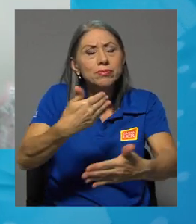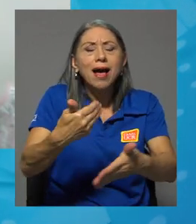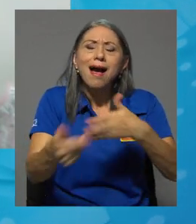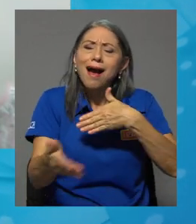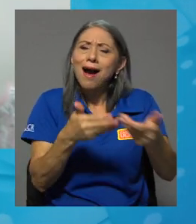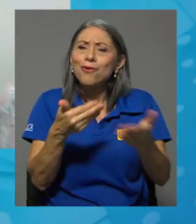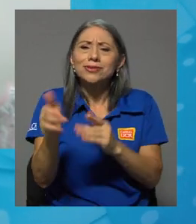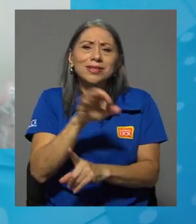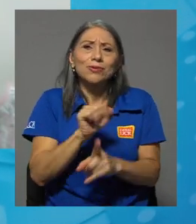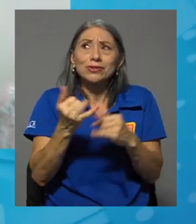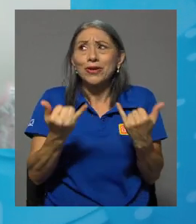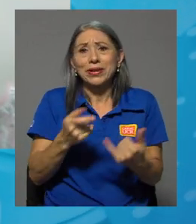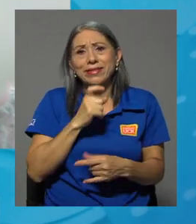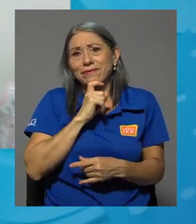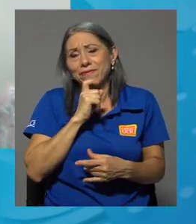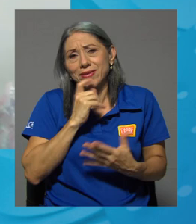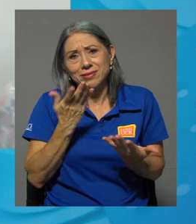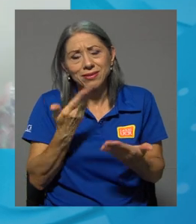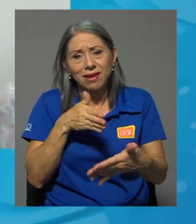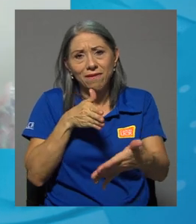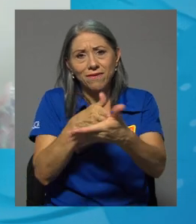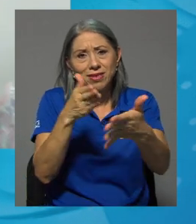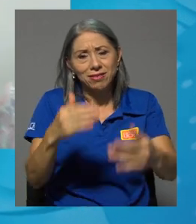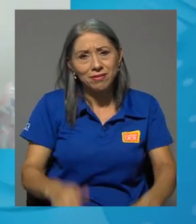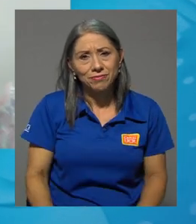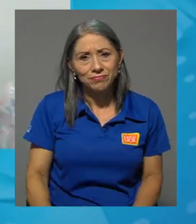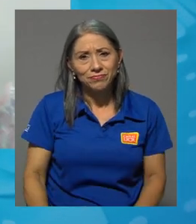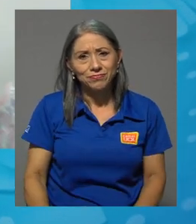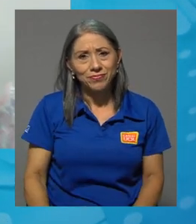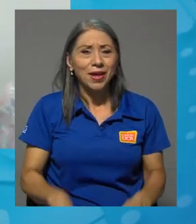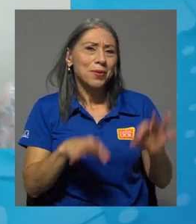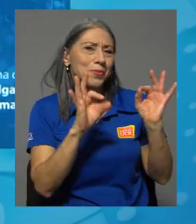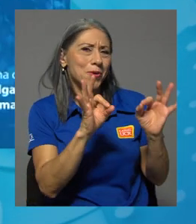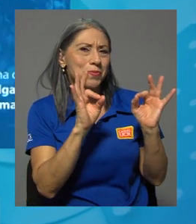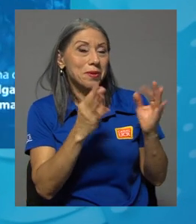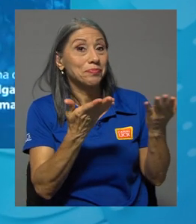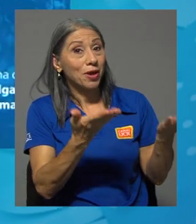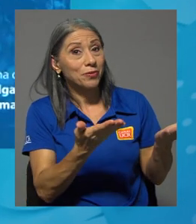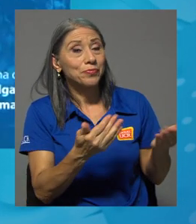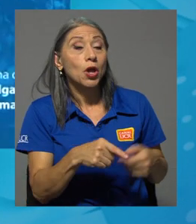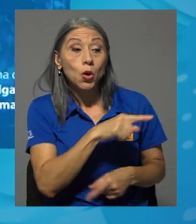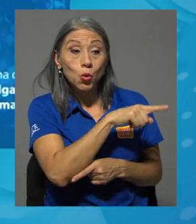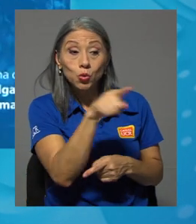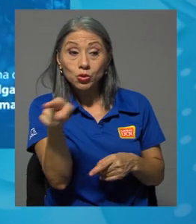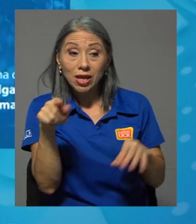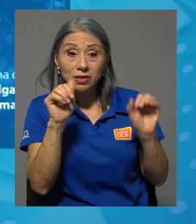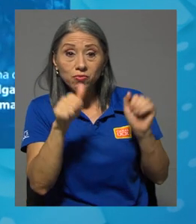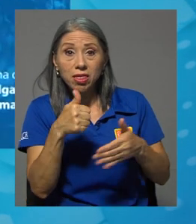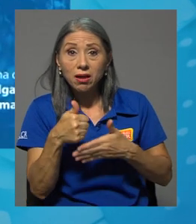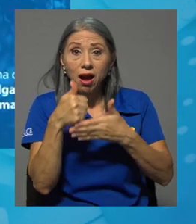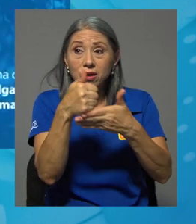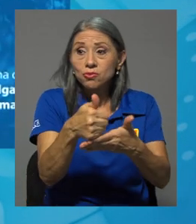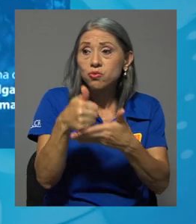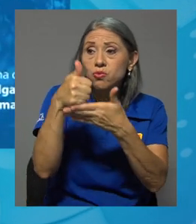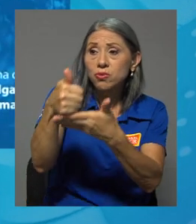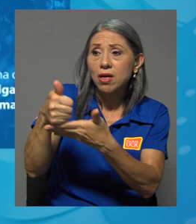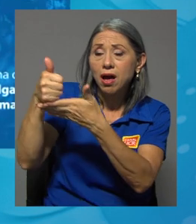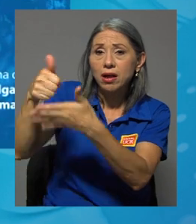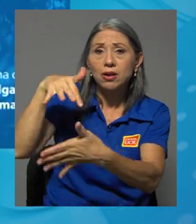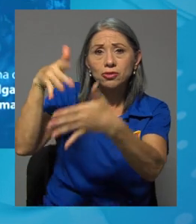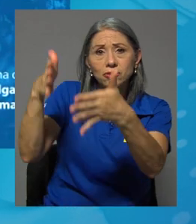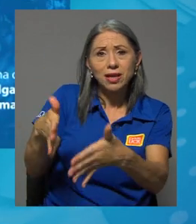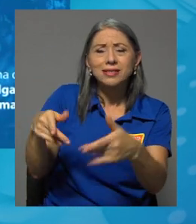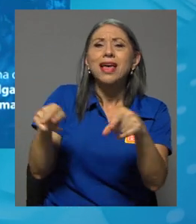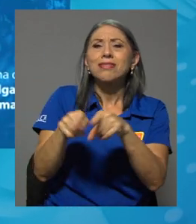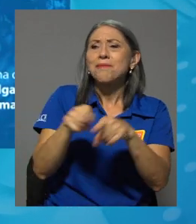bajo estas condiciones que sabemos que los afectan. Muy bien, Wendy. Pues sin duda la ayuda que ustedes puedan darle a todos nuestros estudiantes